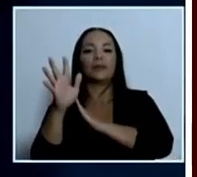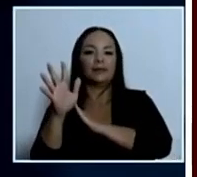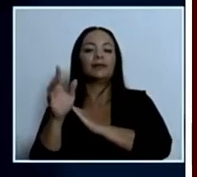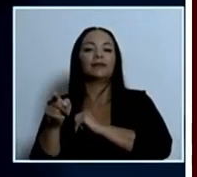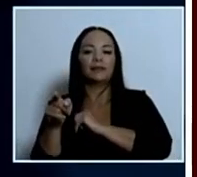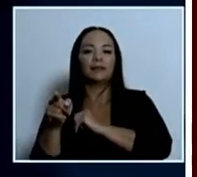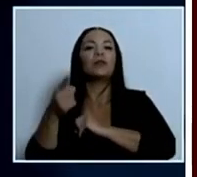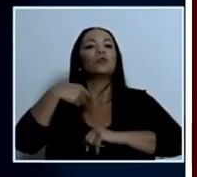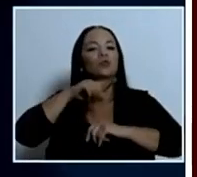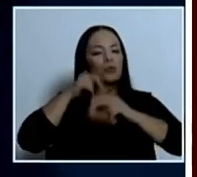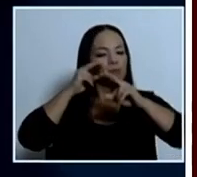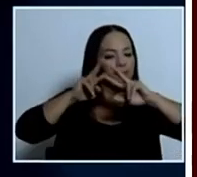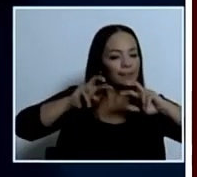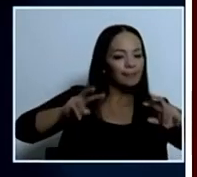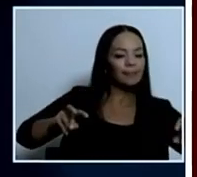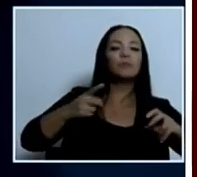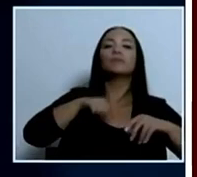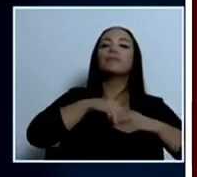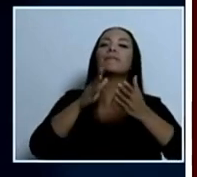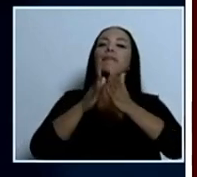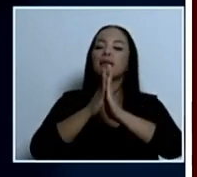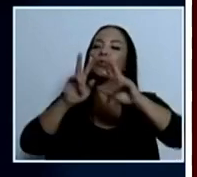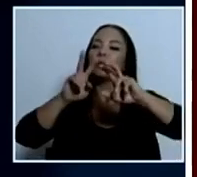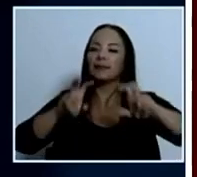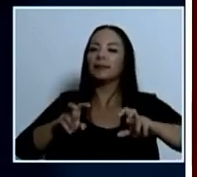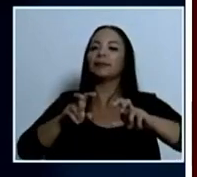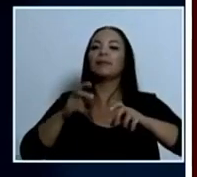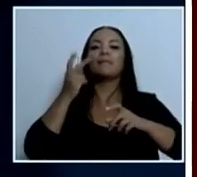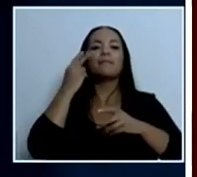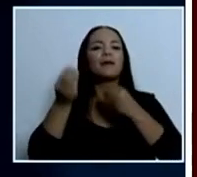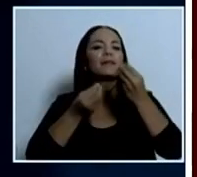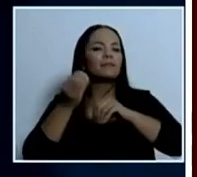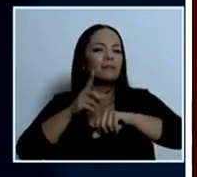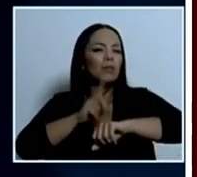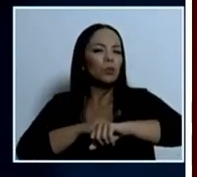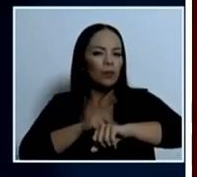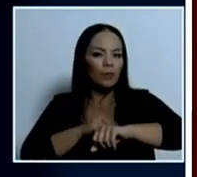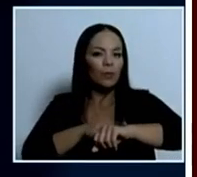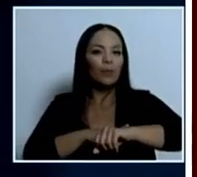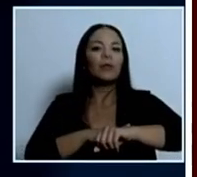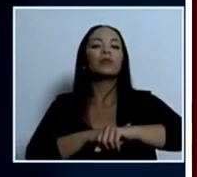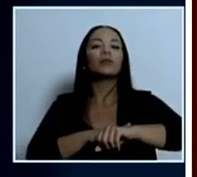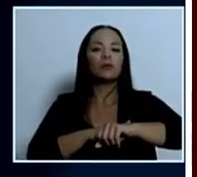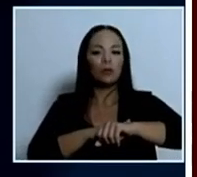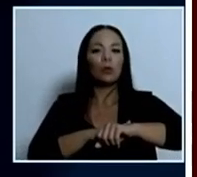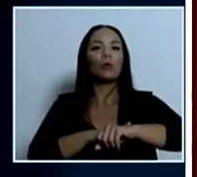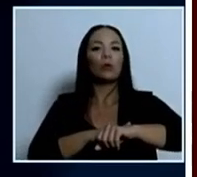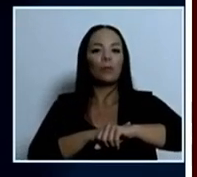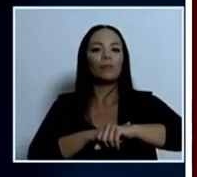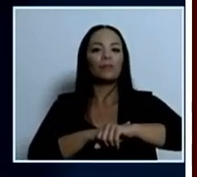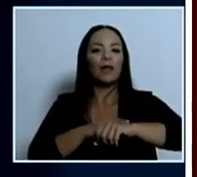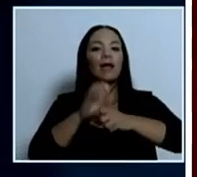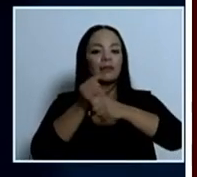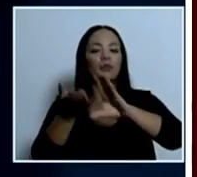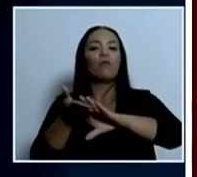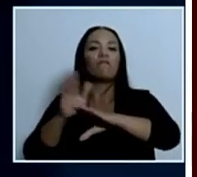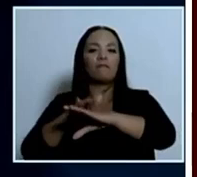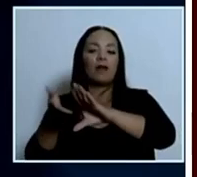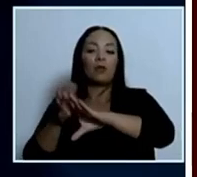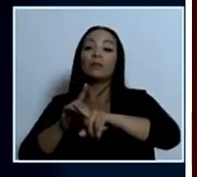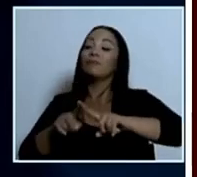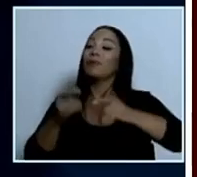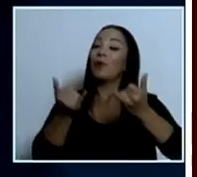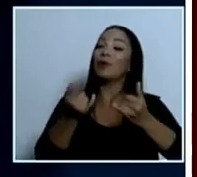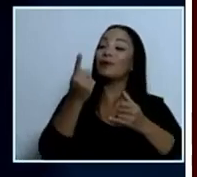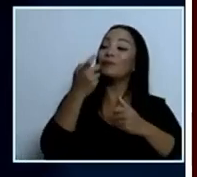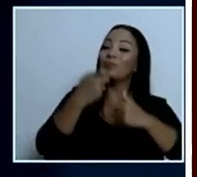monitoreando estamos pidiendo el análisis criminal para ver en qué momento están cometiendo estos fraudes nada más que ahorita tenemos un